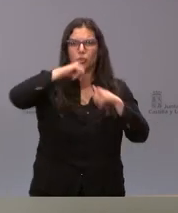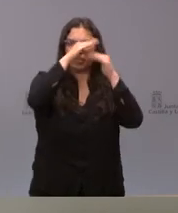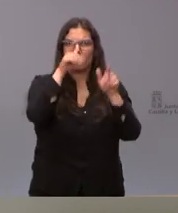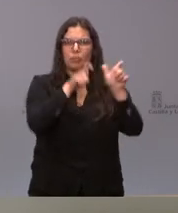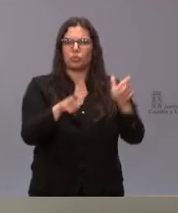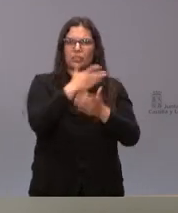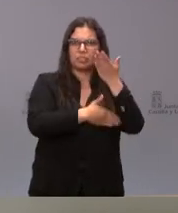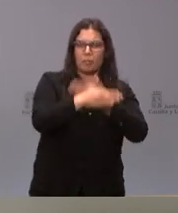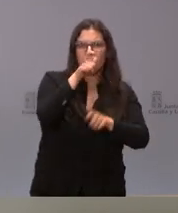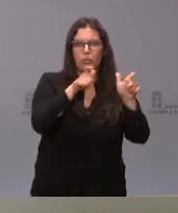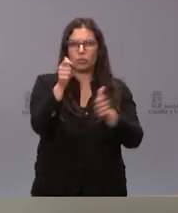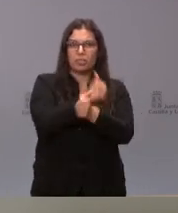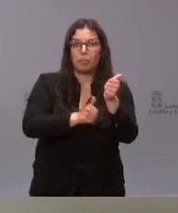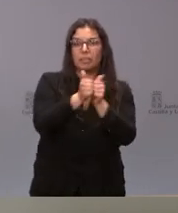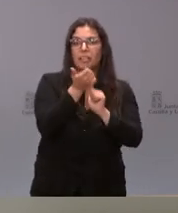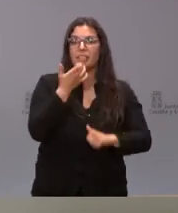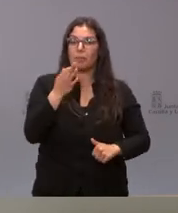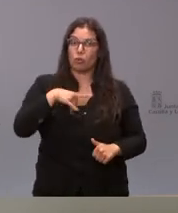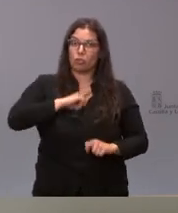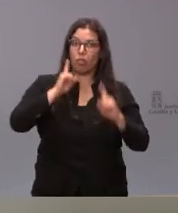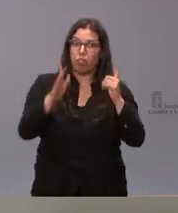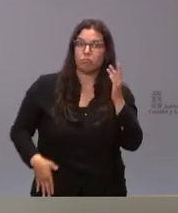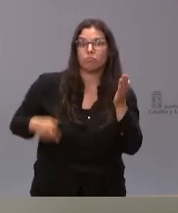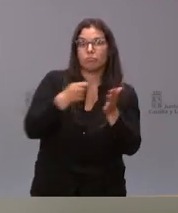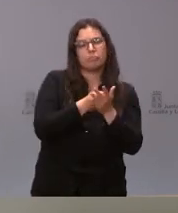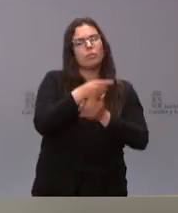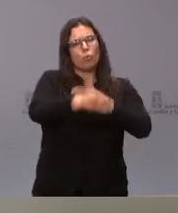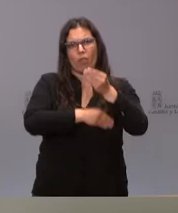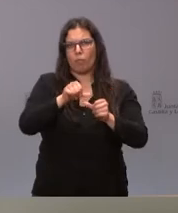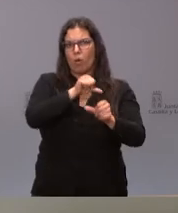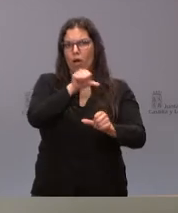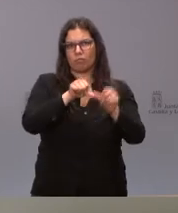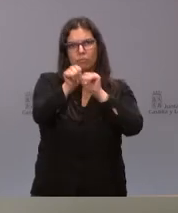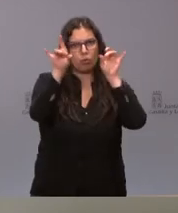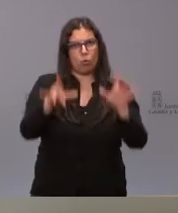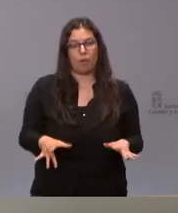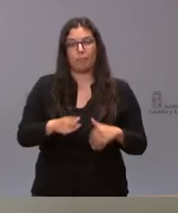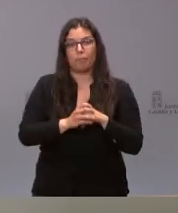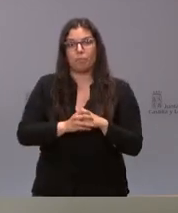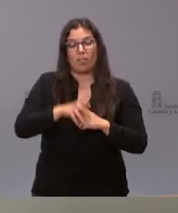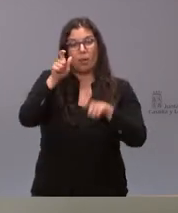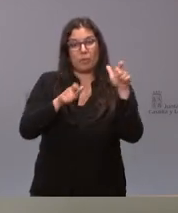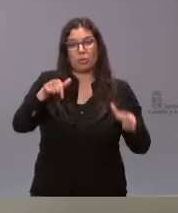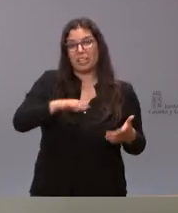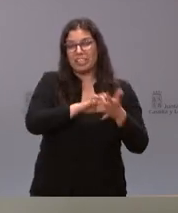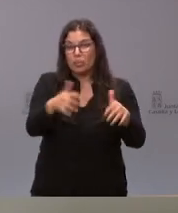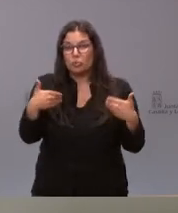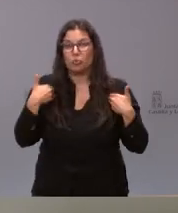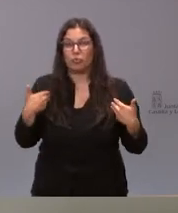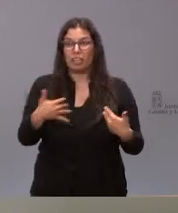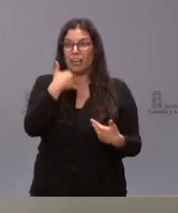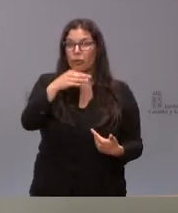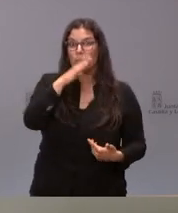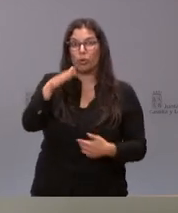dependencia y por tanto si tenemos que adelantar los fondos como hemos hecho lo vamos a seguir haciendo en el futuro nadie en Castilla y León va a sufrir por el